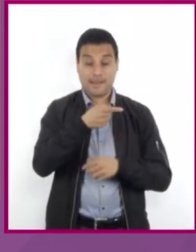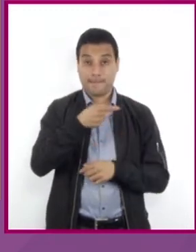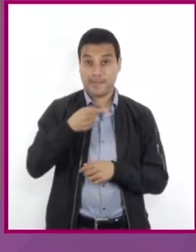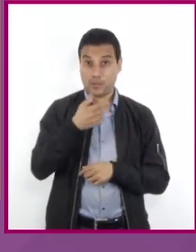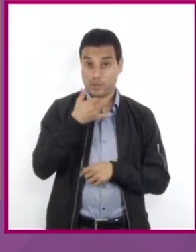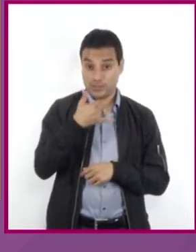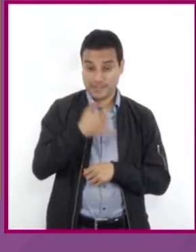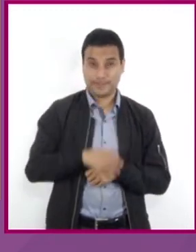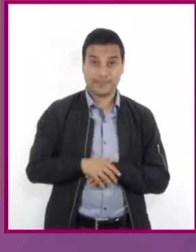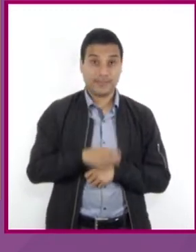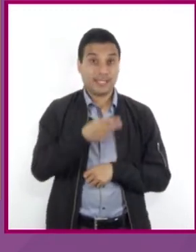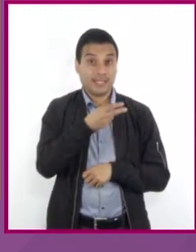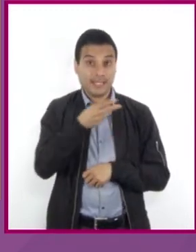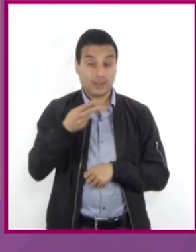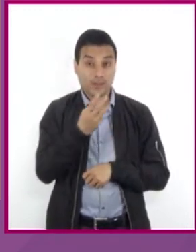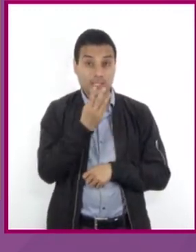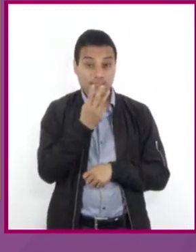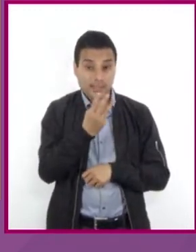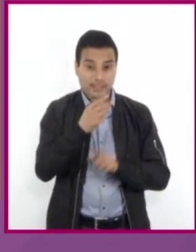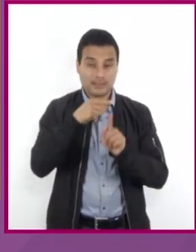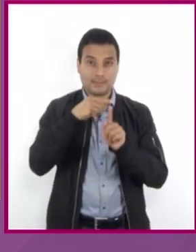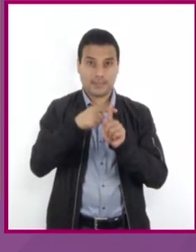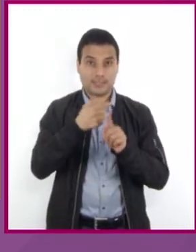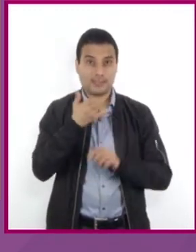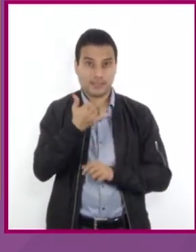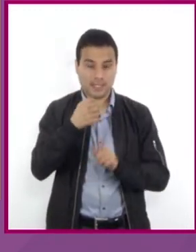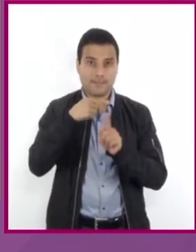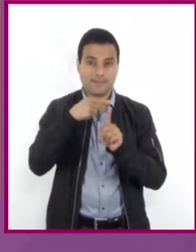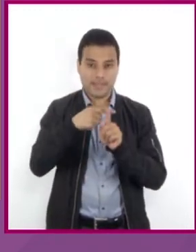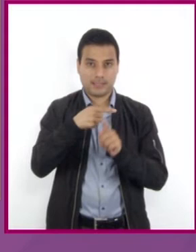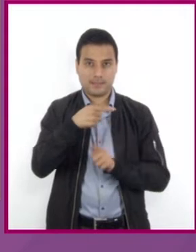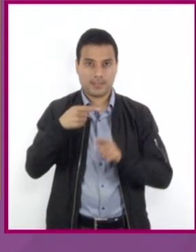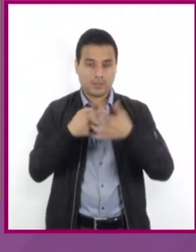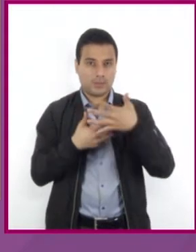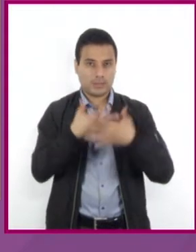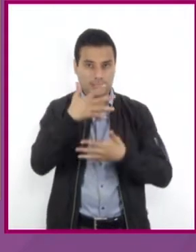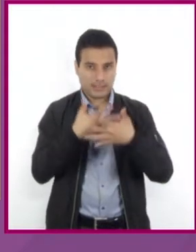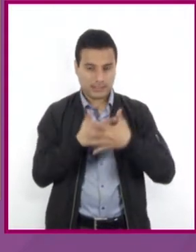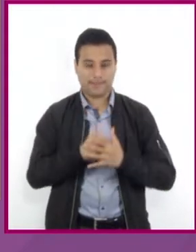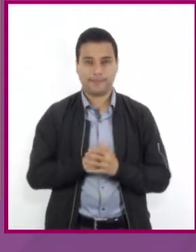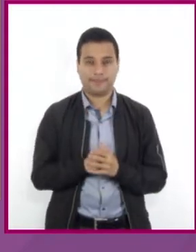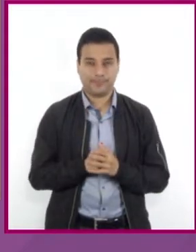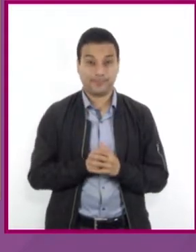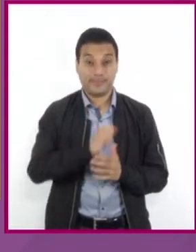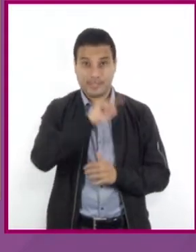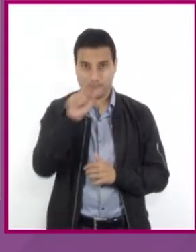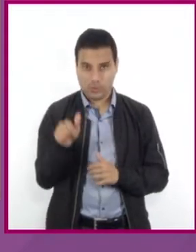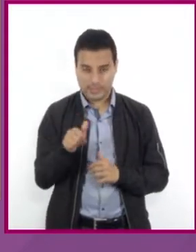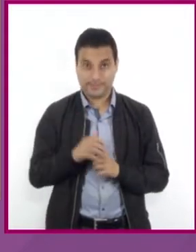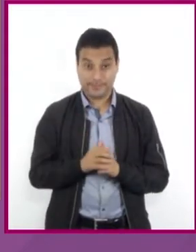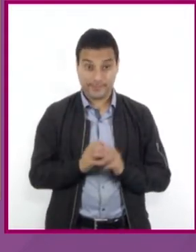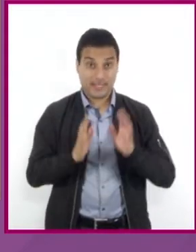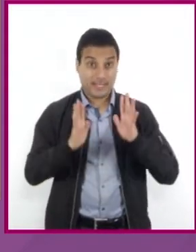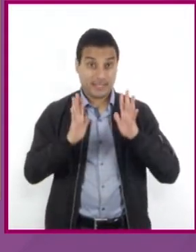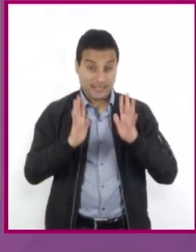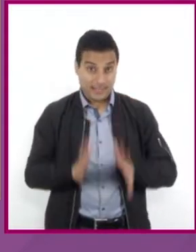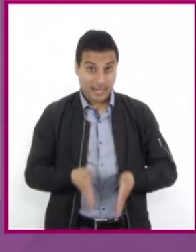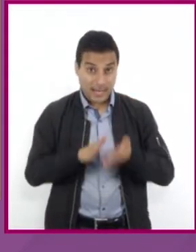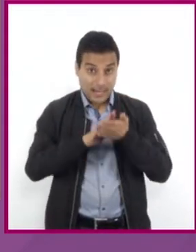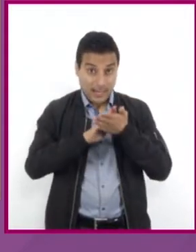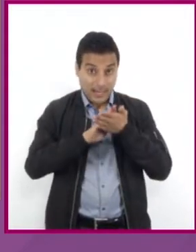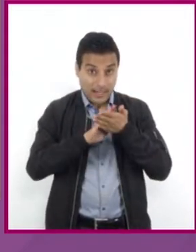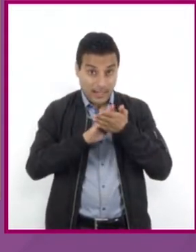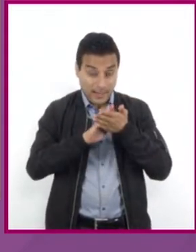que es igual a 3 más Y menos 15 negativo. Después de cancelar el 15